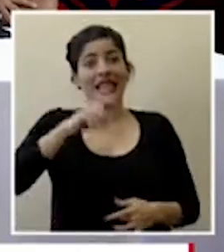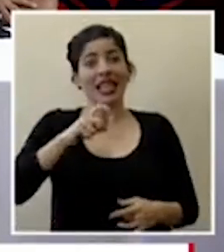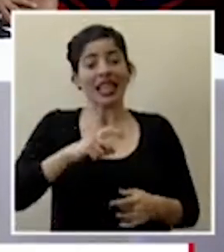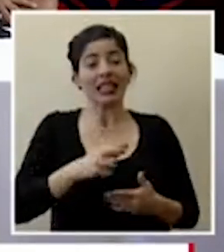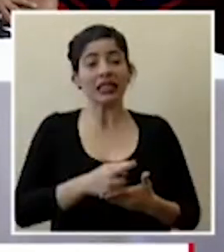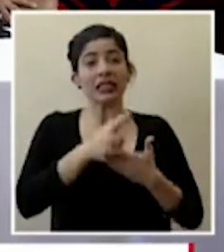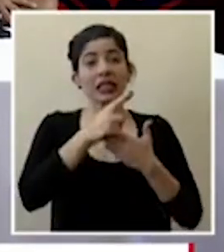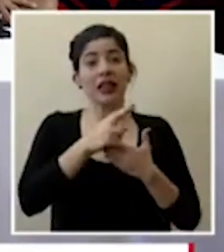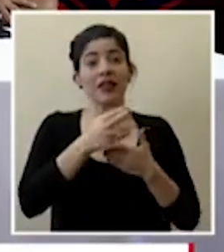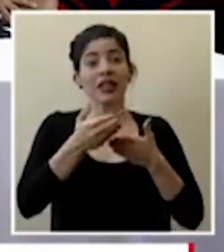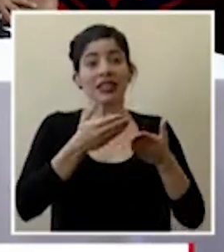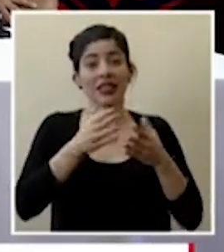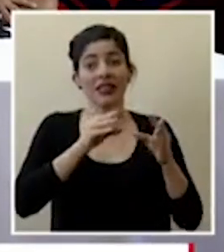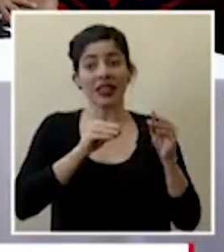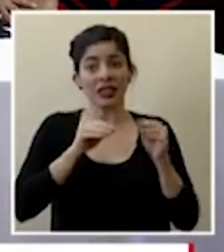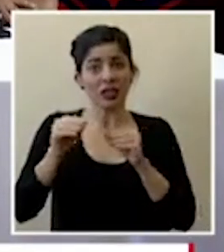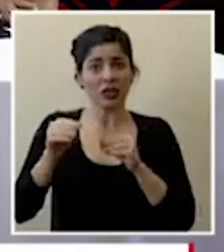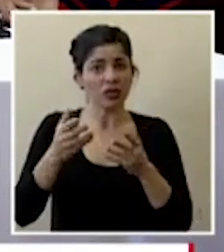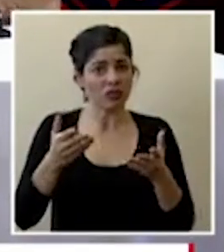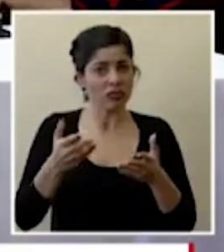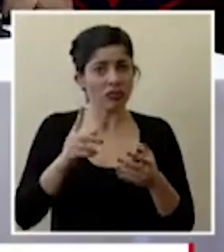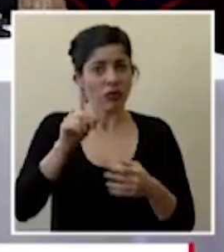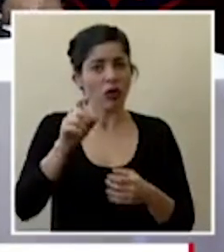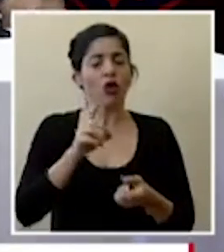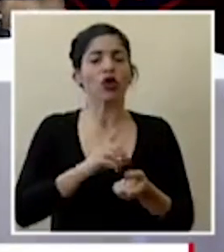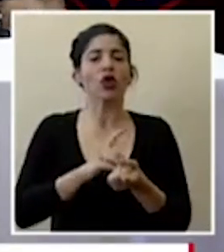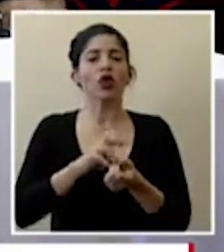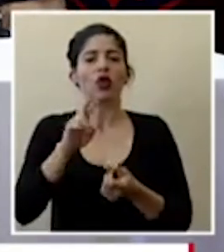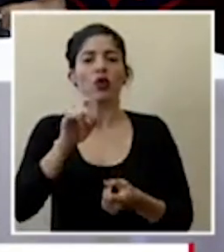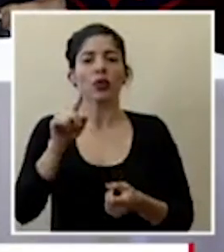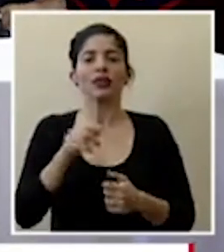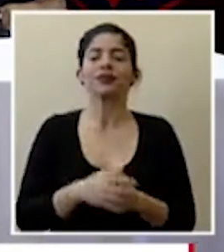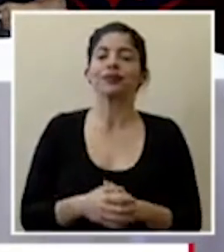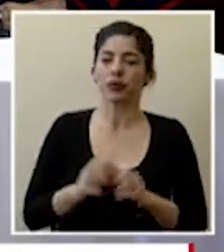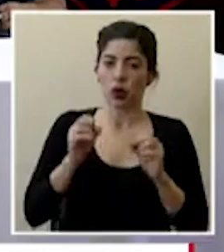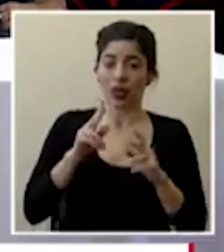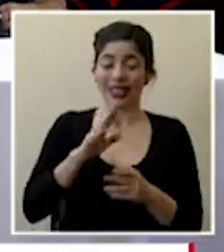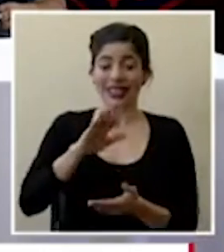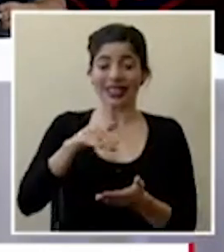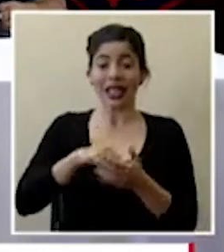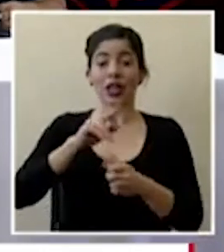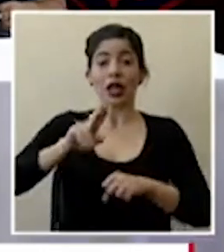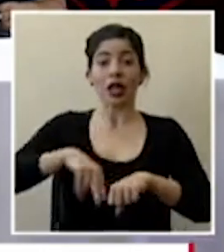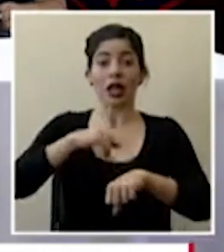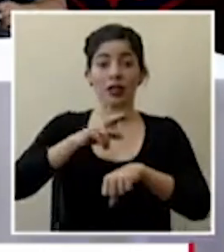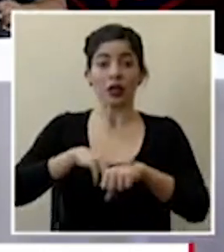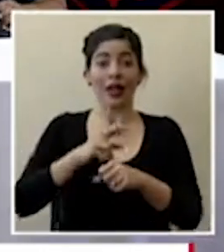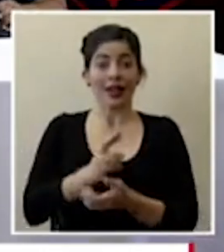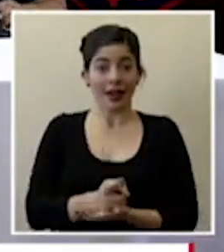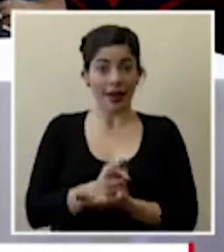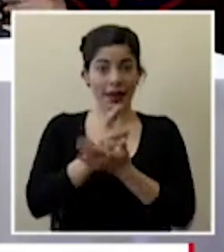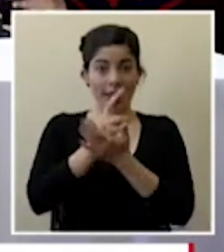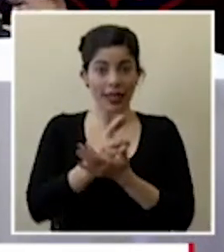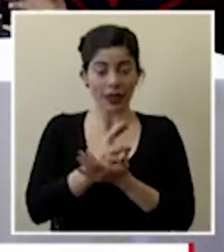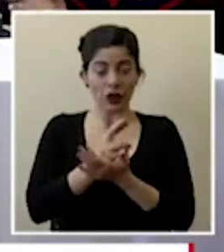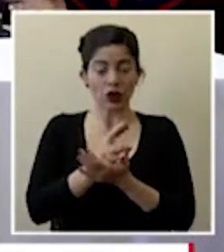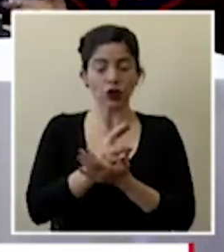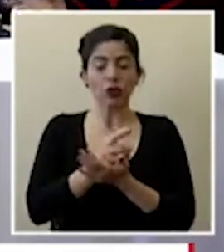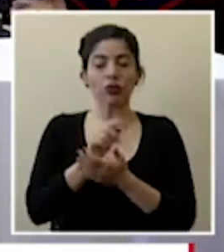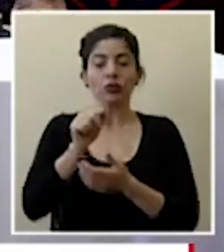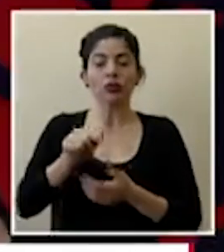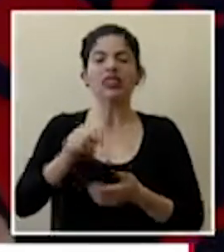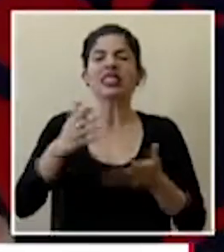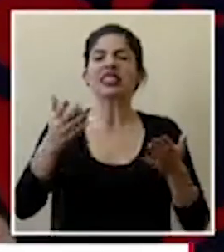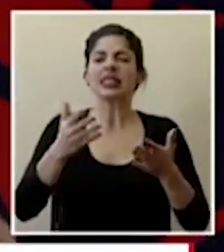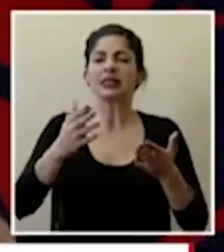rehabilitación sobre este servicio de cenare doctor ruiz ok el cenare o centro nacional de rehabilitación este es